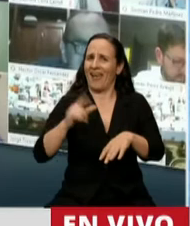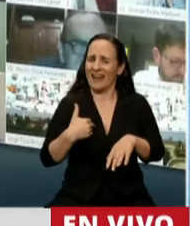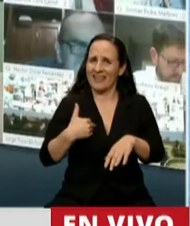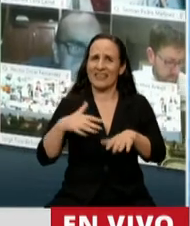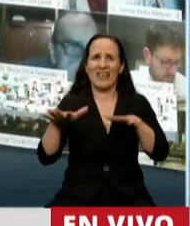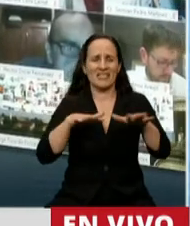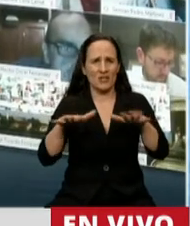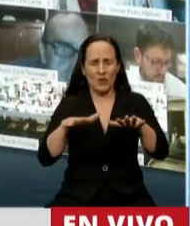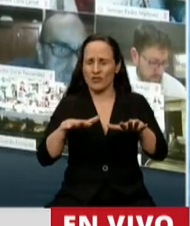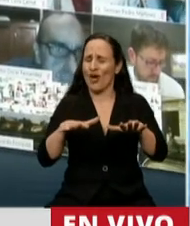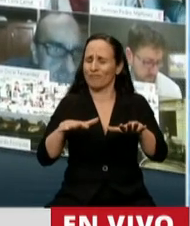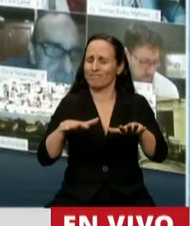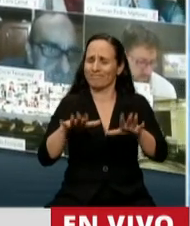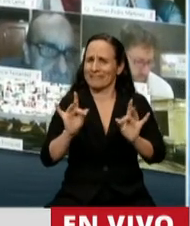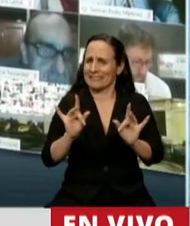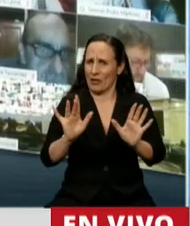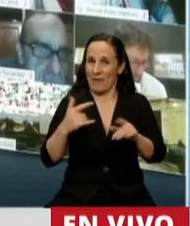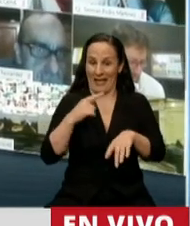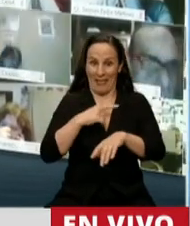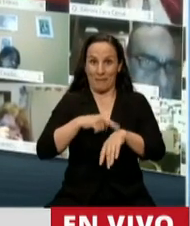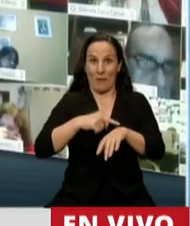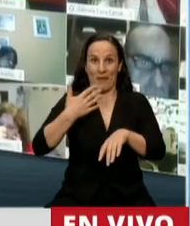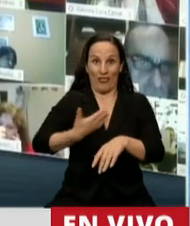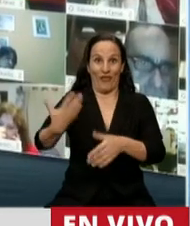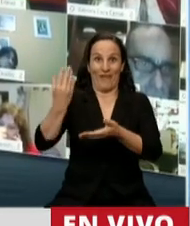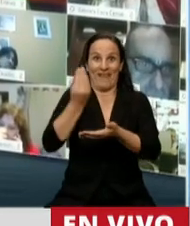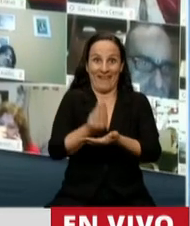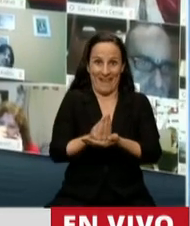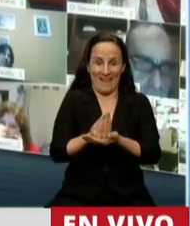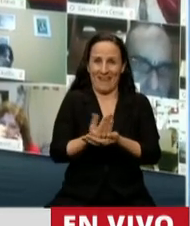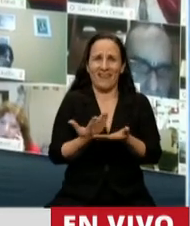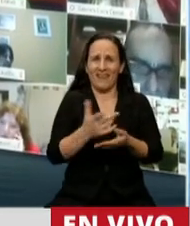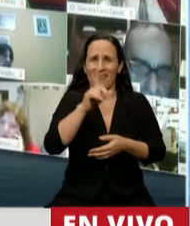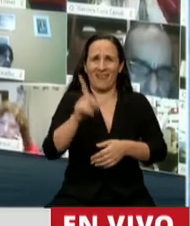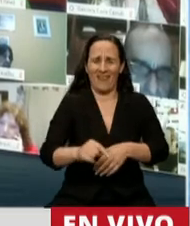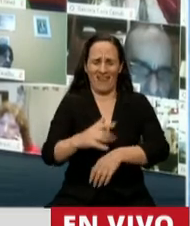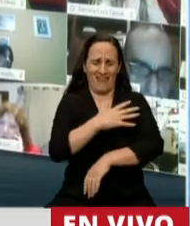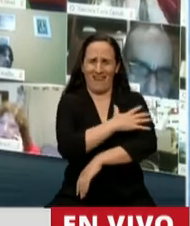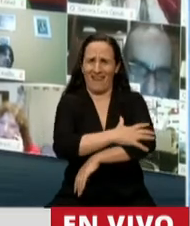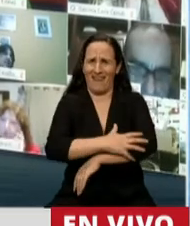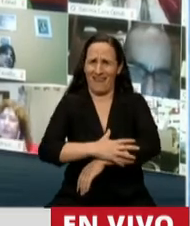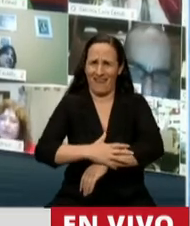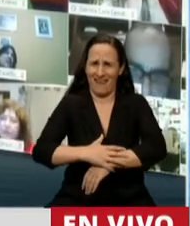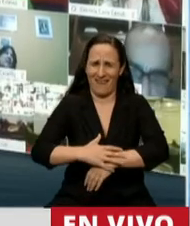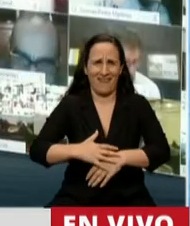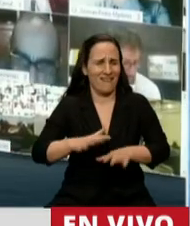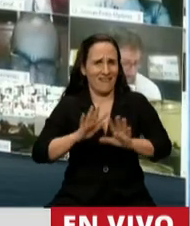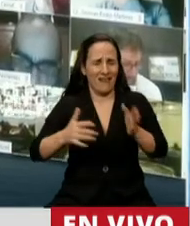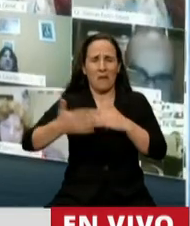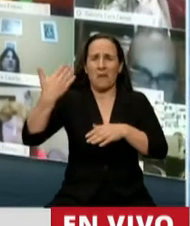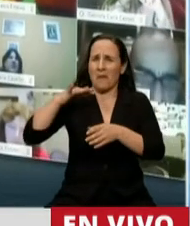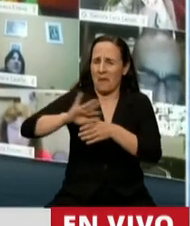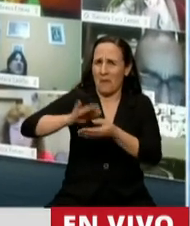en diciembre pasado cuando nos tocó asumir, con el país empobrecido, estancado, endeudado como nunca antes.